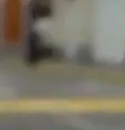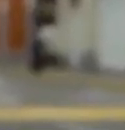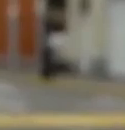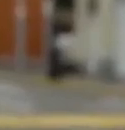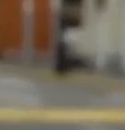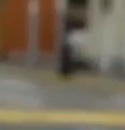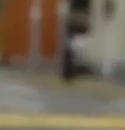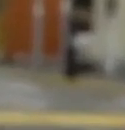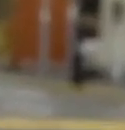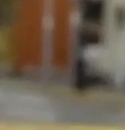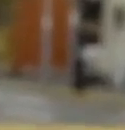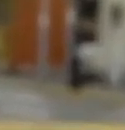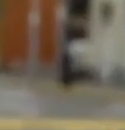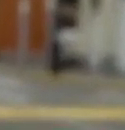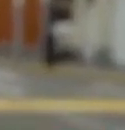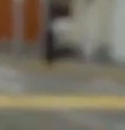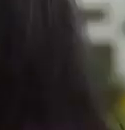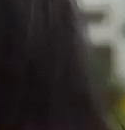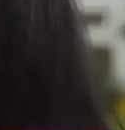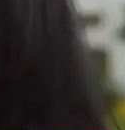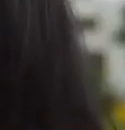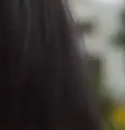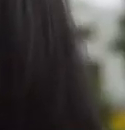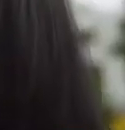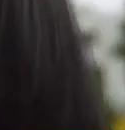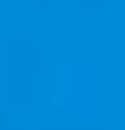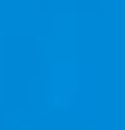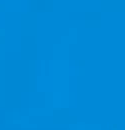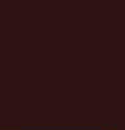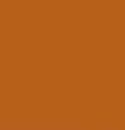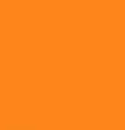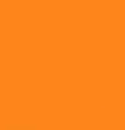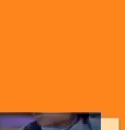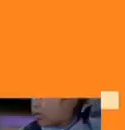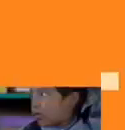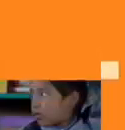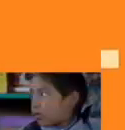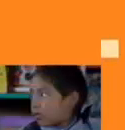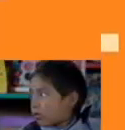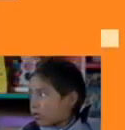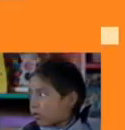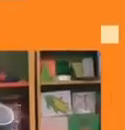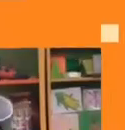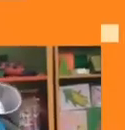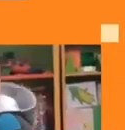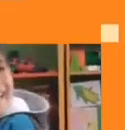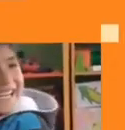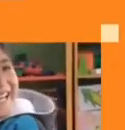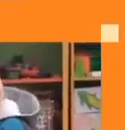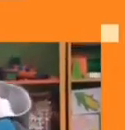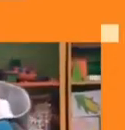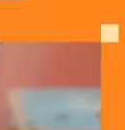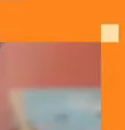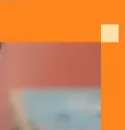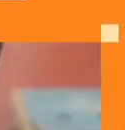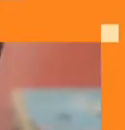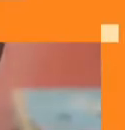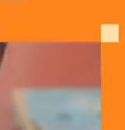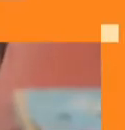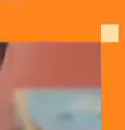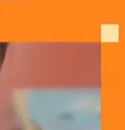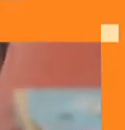Usa bien la mascarilla y no la compartas con otras personas Sigamos cuidándonos Estamos viendo Aprendo en Casa